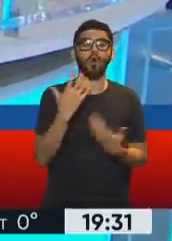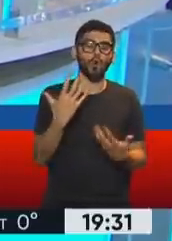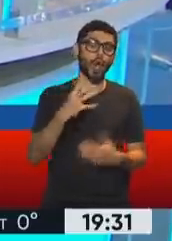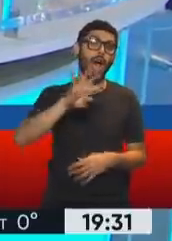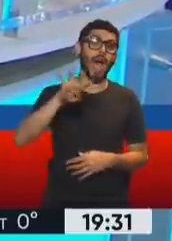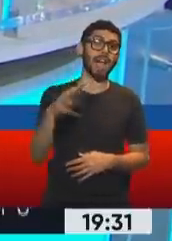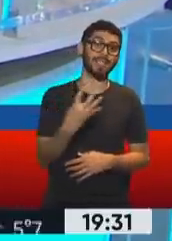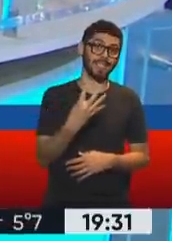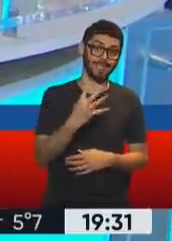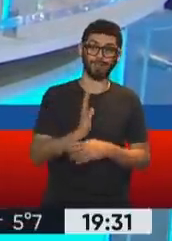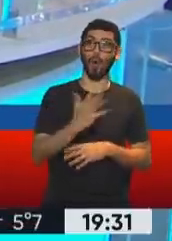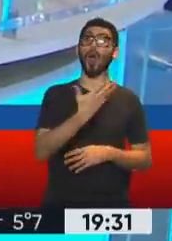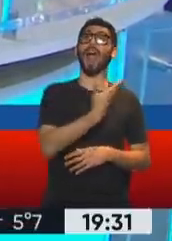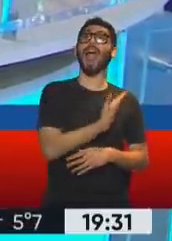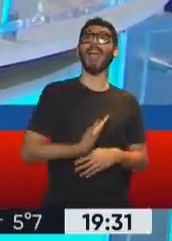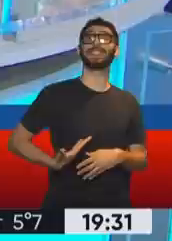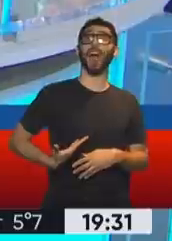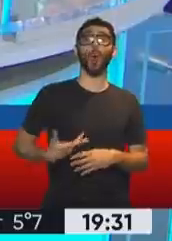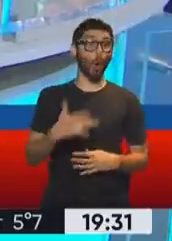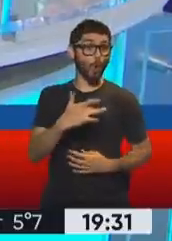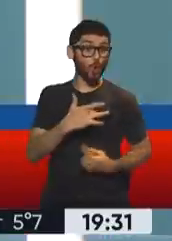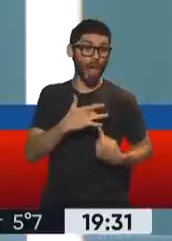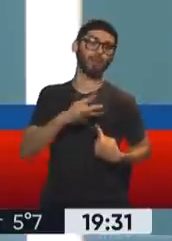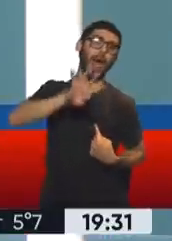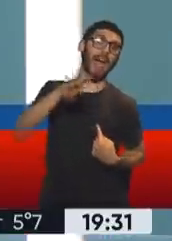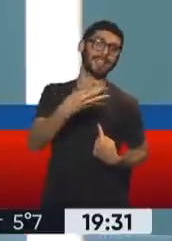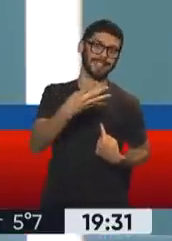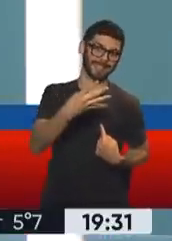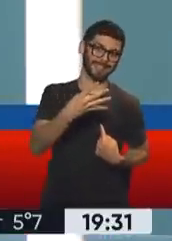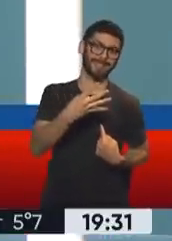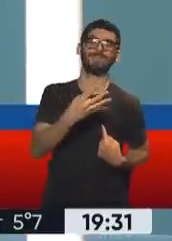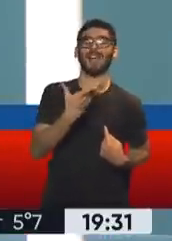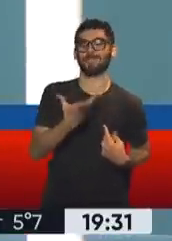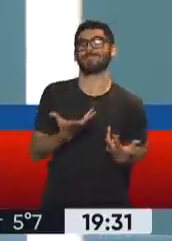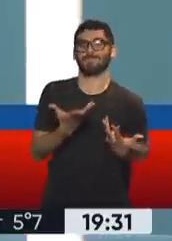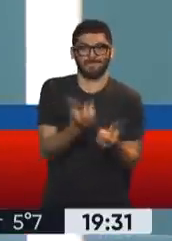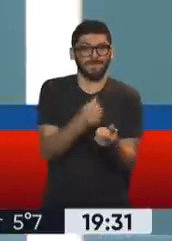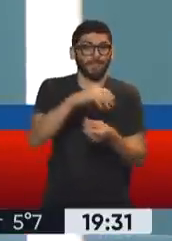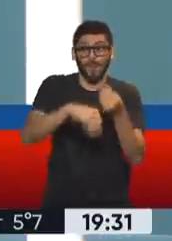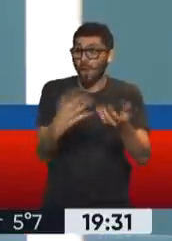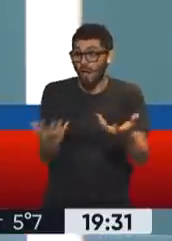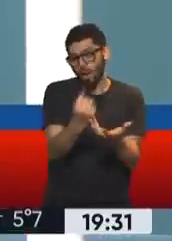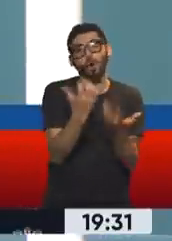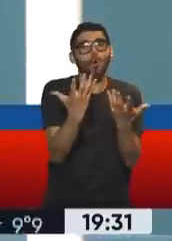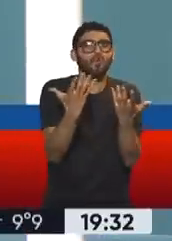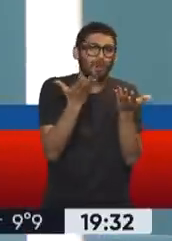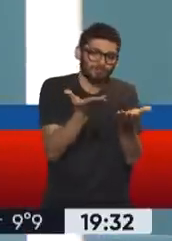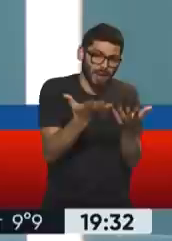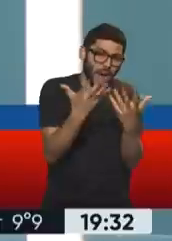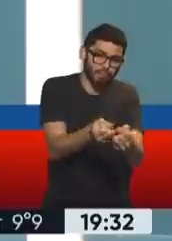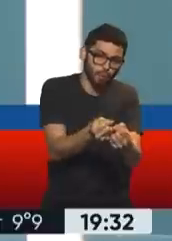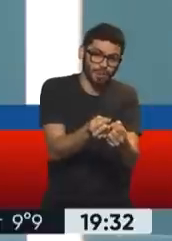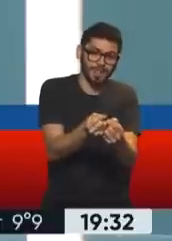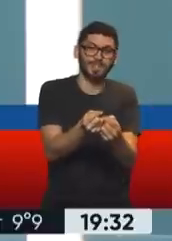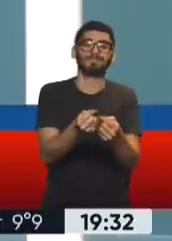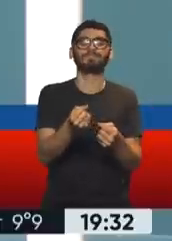que es el corazón del Estado Nacional, está ahí sensiblemente acompañando a las familias que deciden adoptar e incorporar un